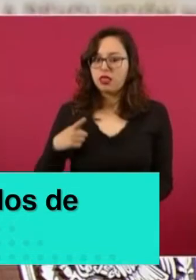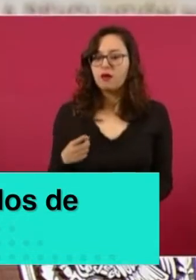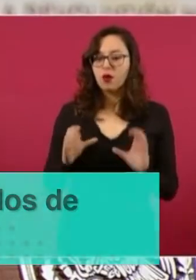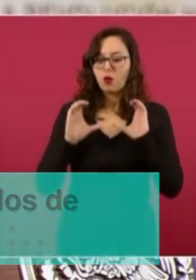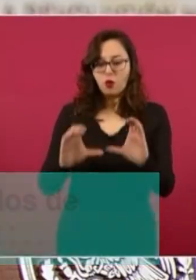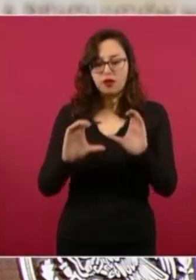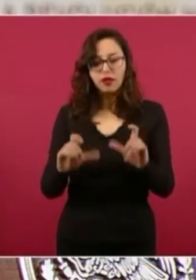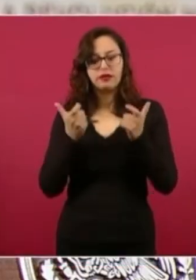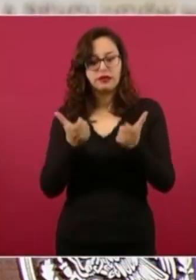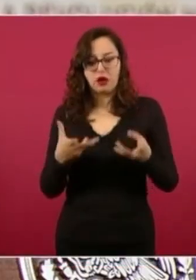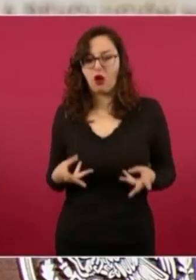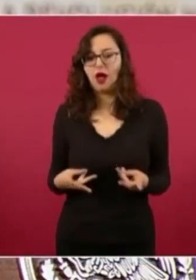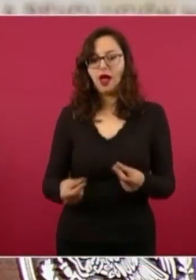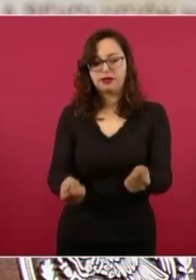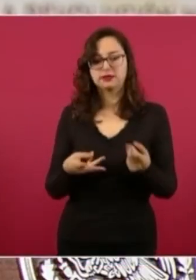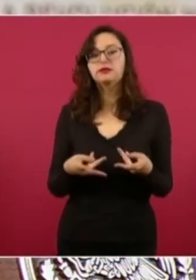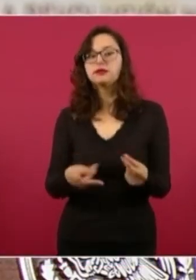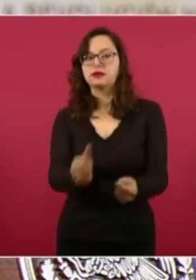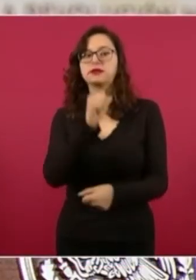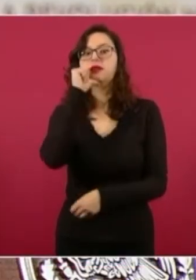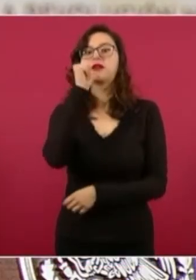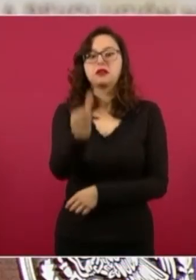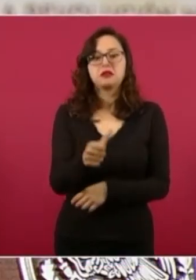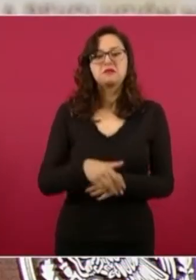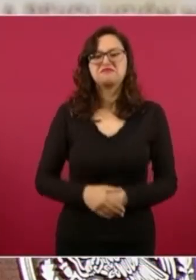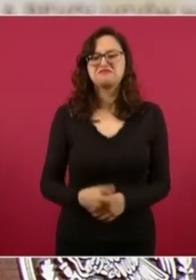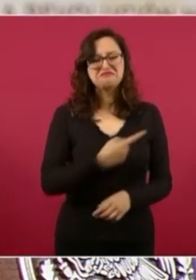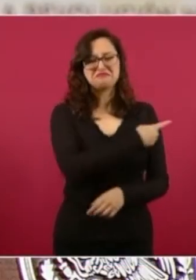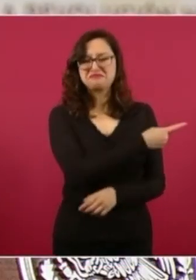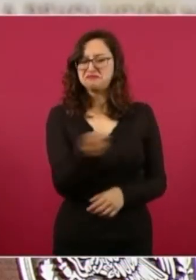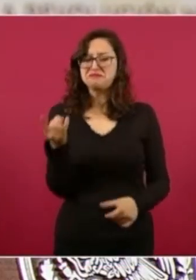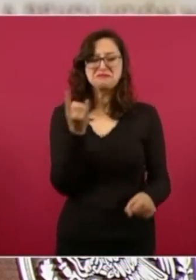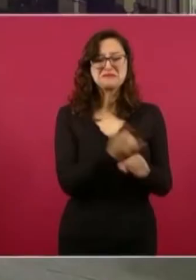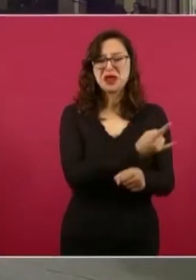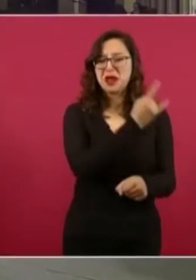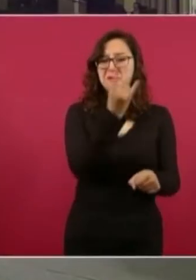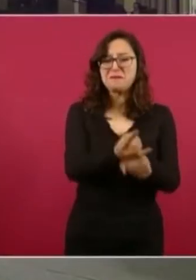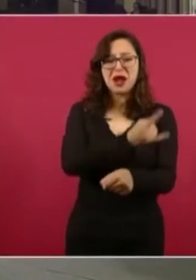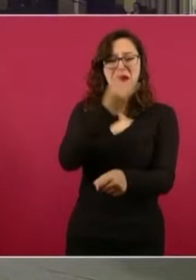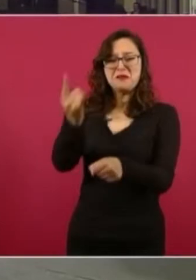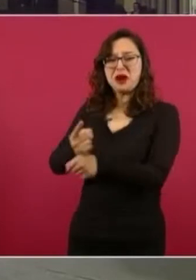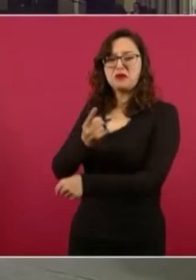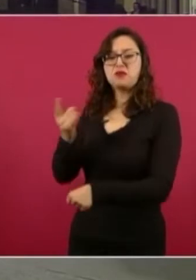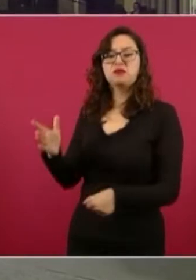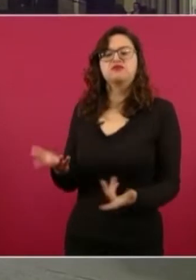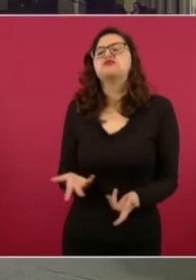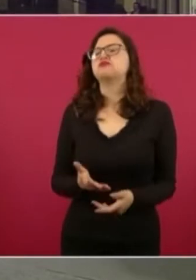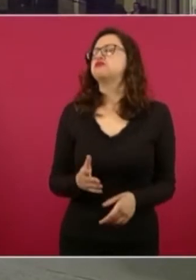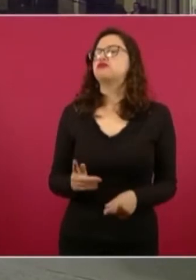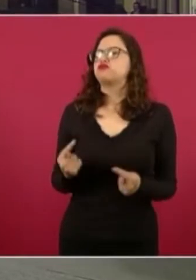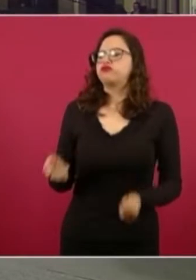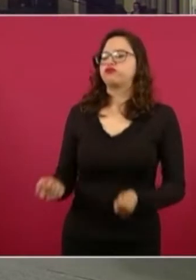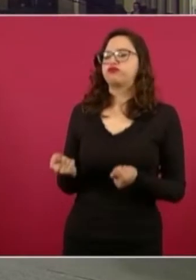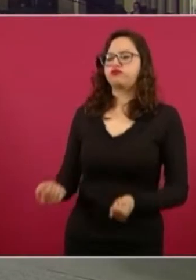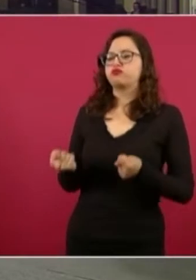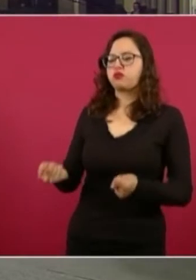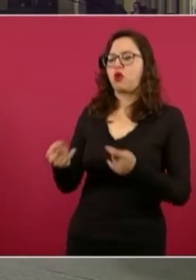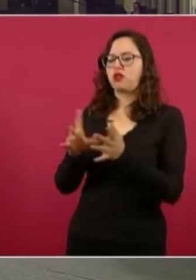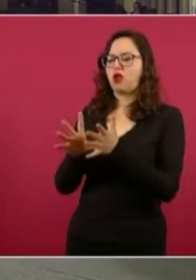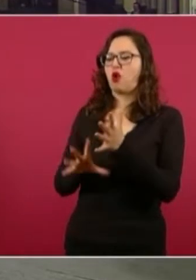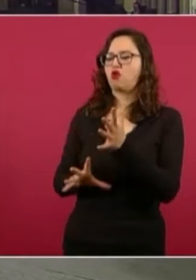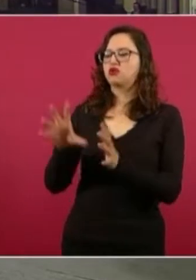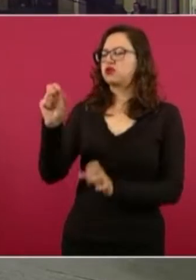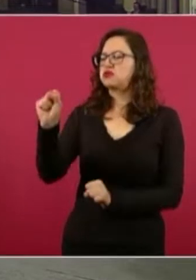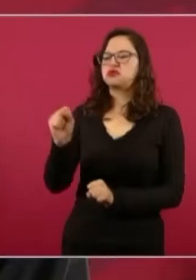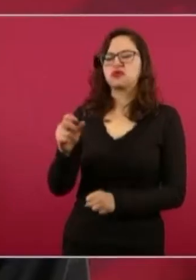franco incumplimiento a la Constitución y